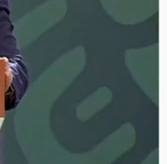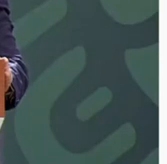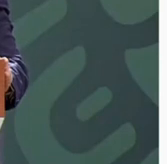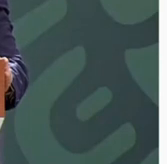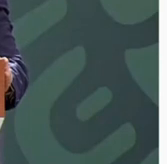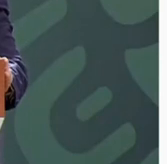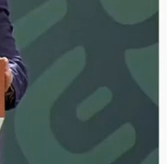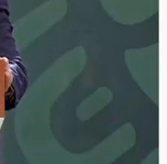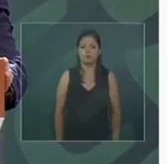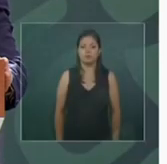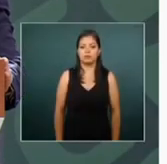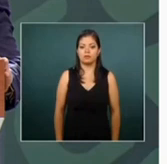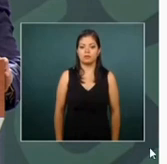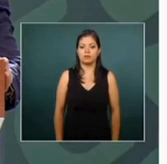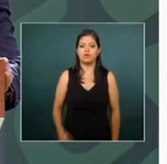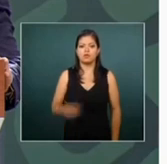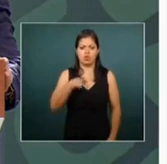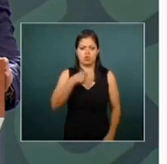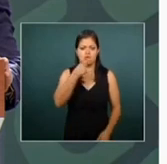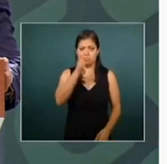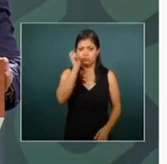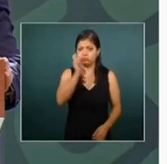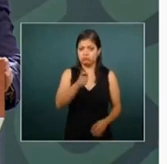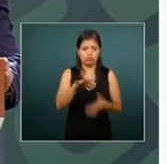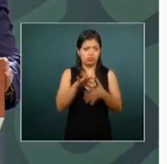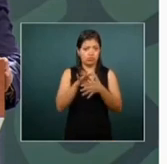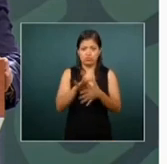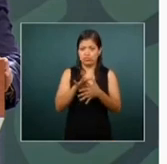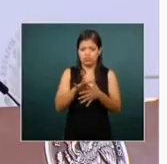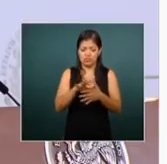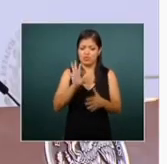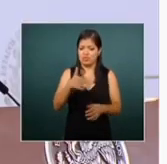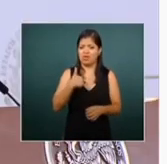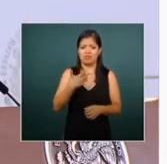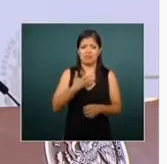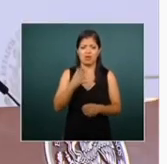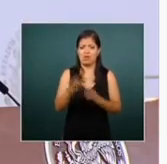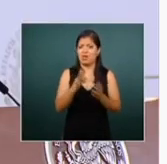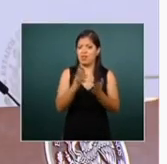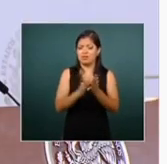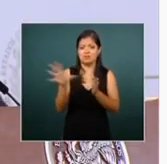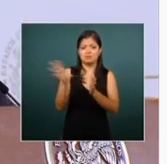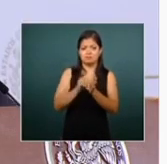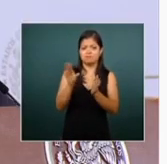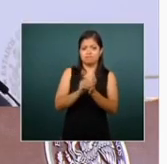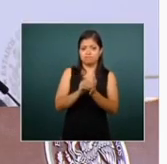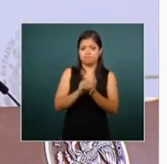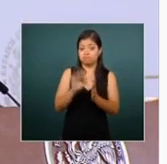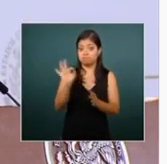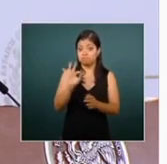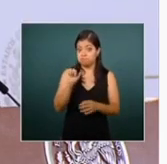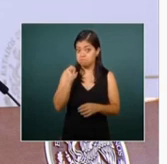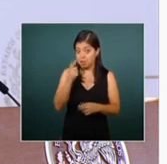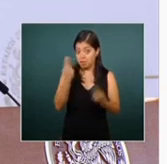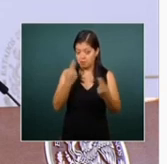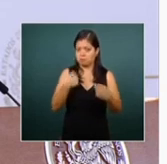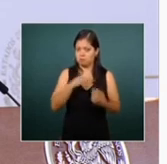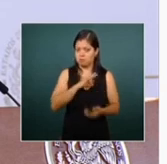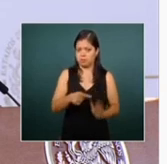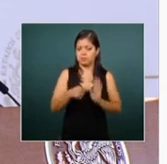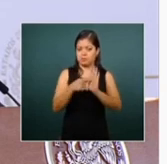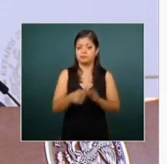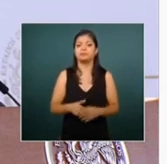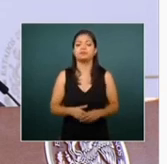dije desde un principio están las grabaciones y están los testimonios inclusive los tengo preparados por su ofrecida pero no es el caso lo que dije siempre es que yo creo que el